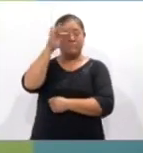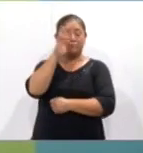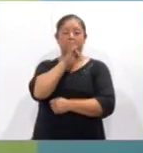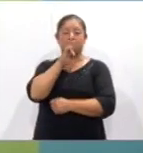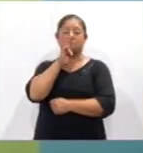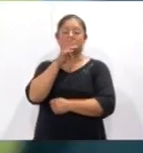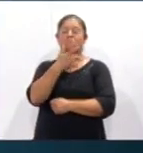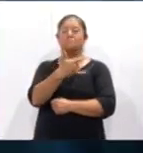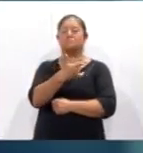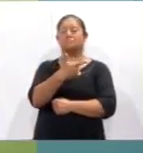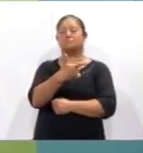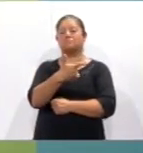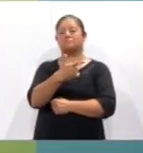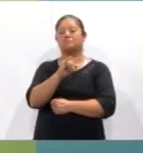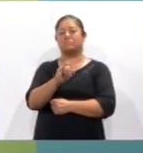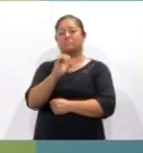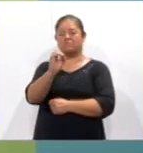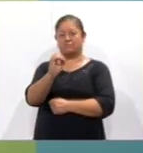Giovanni Valdés Lima.